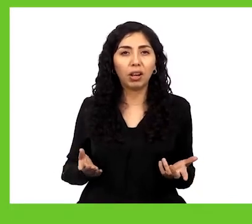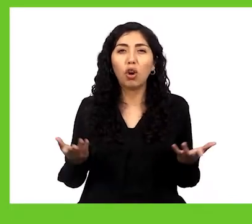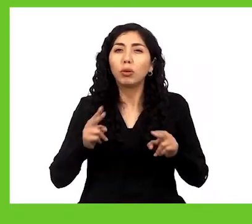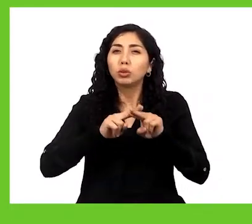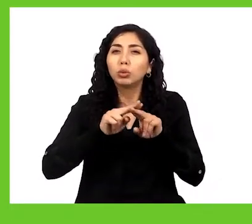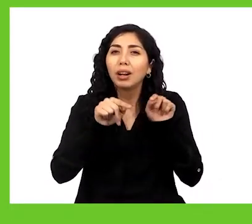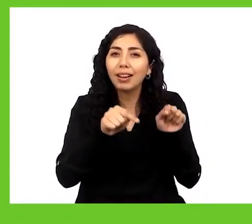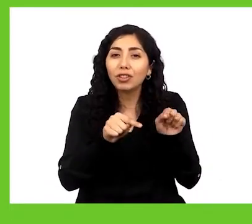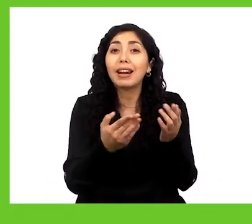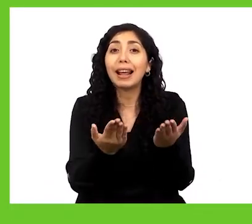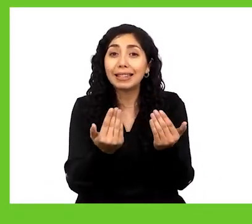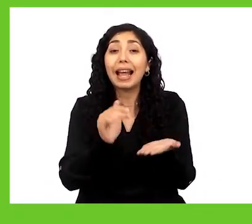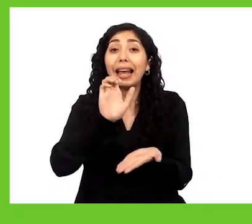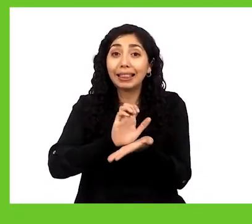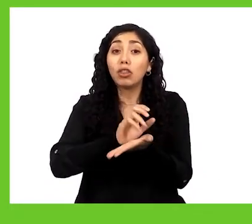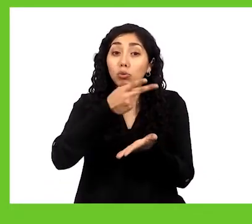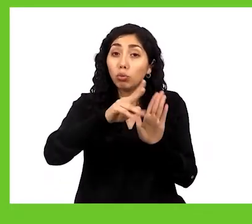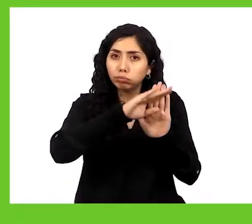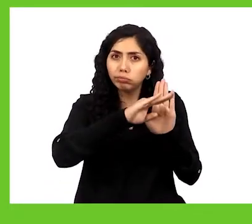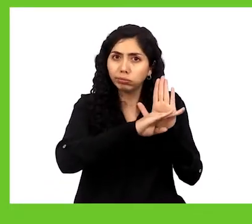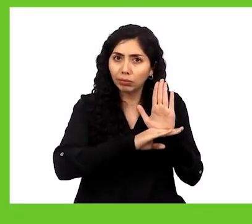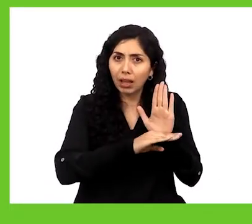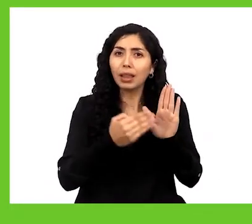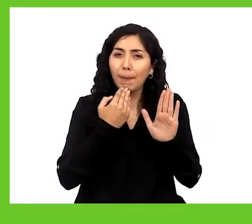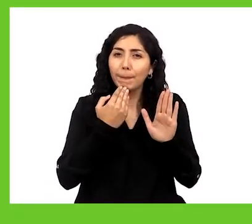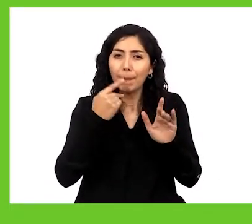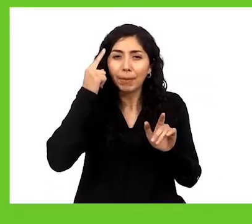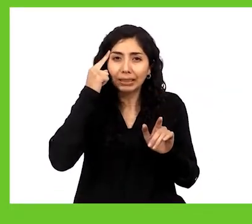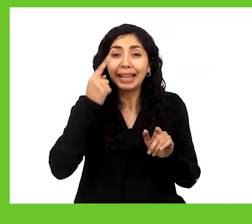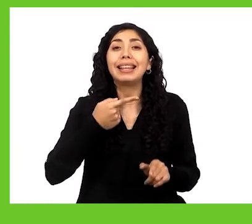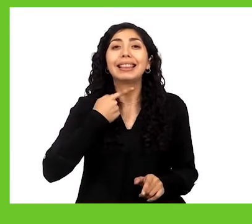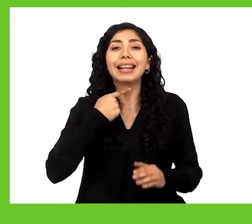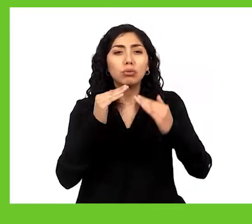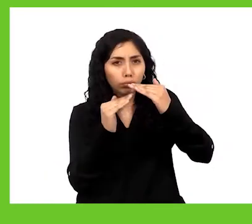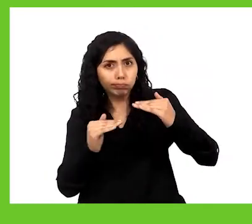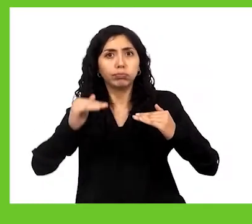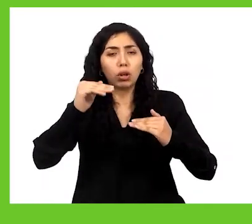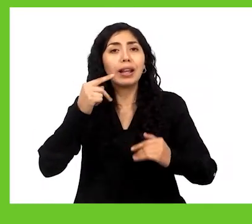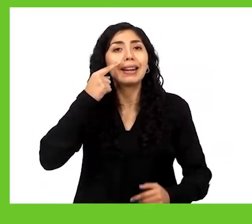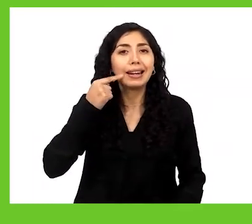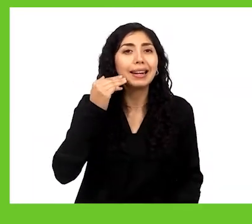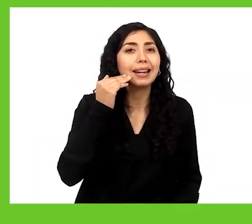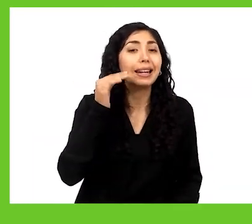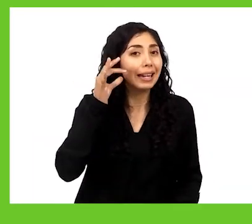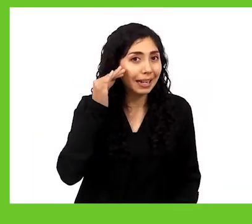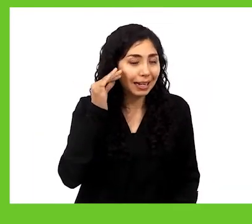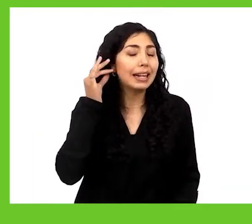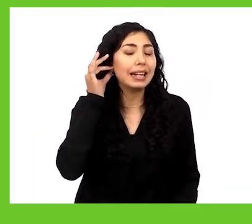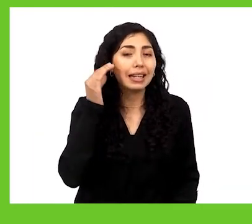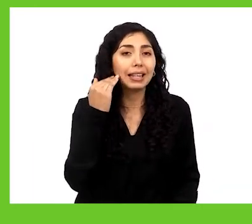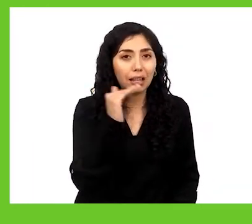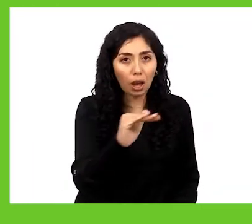Para resolver esto es necesario que el Estado y sus protocolos tengan en consideración el interés superior de los niños, niñas y